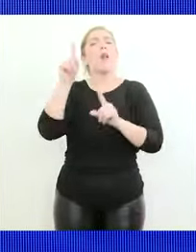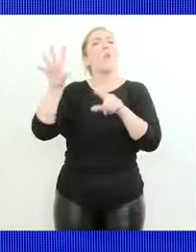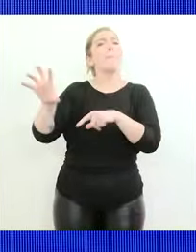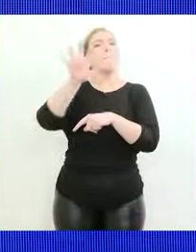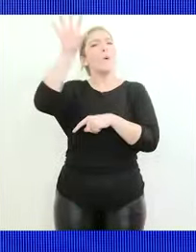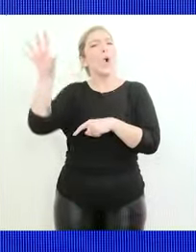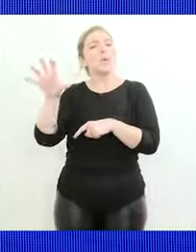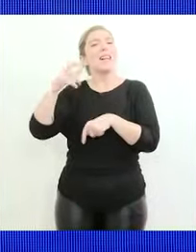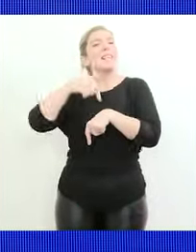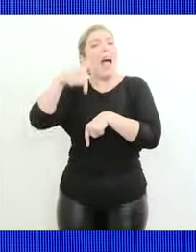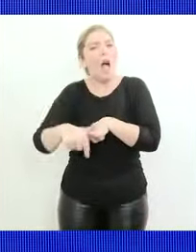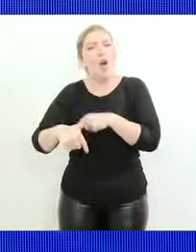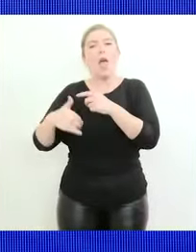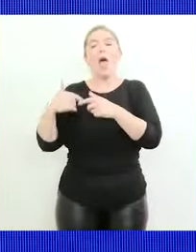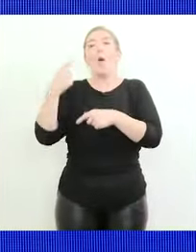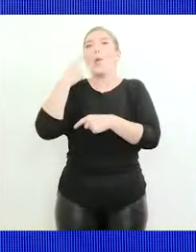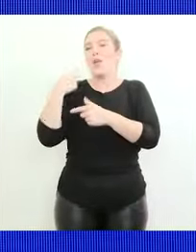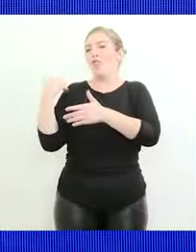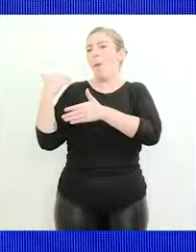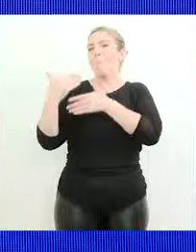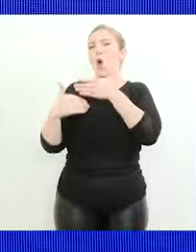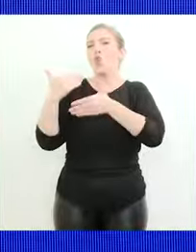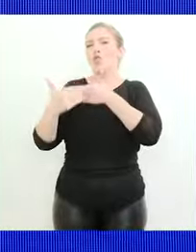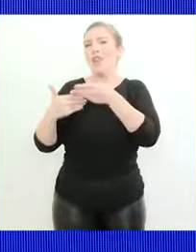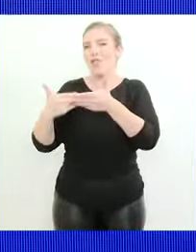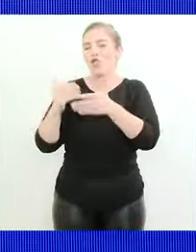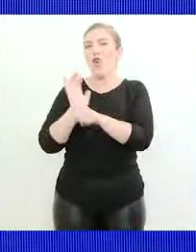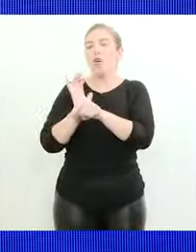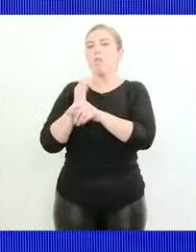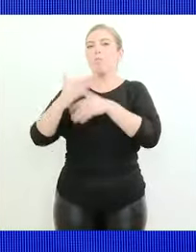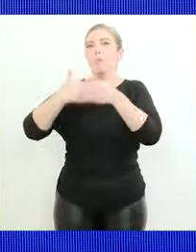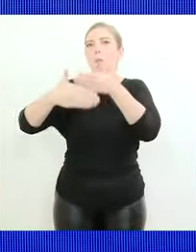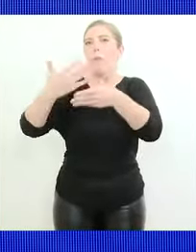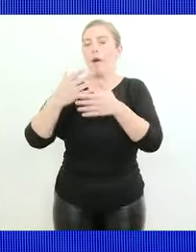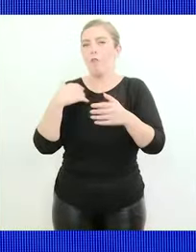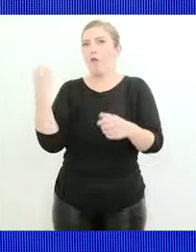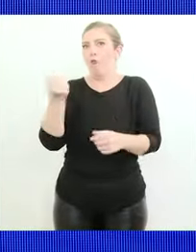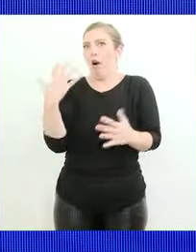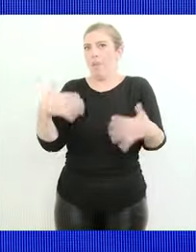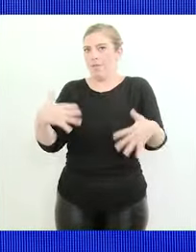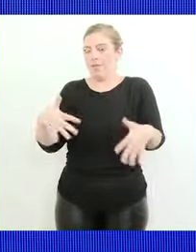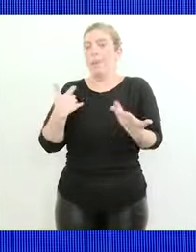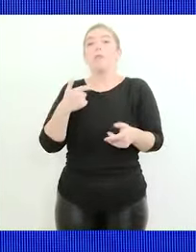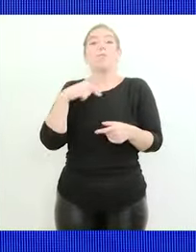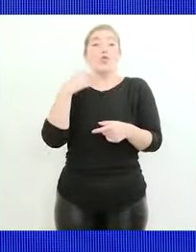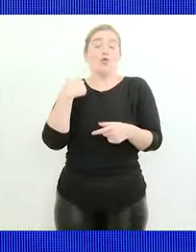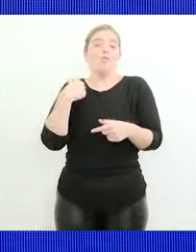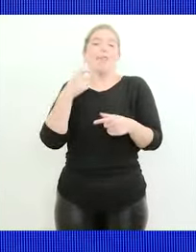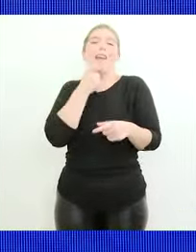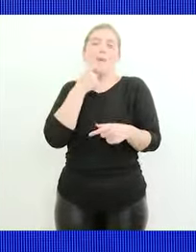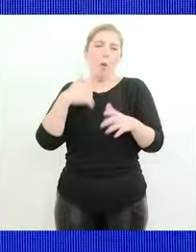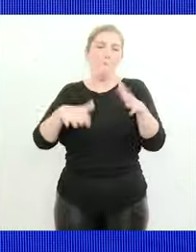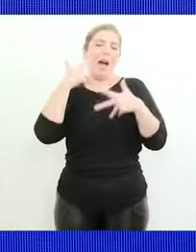están viviendo un proceso de desarrollo muy fuerte le voy a poner el ejemplo que más conoce usted en Salta